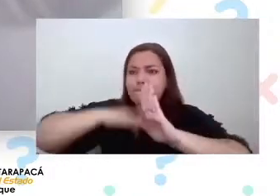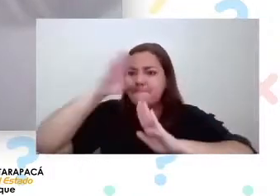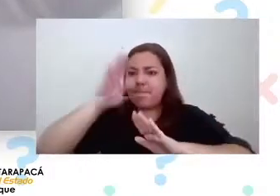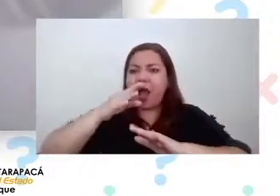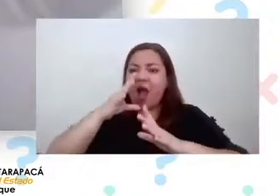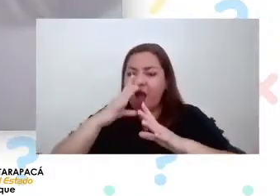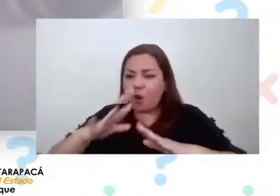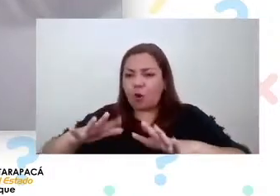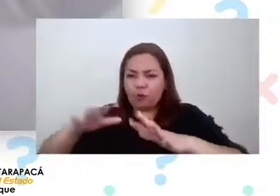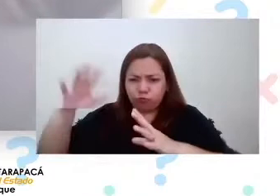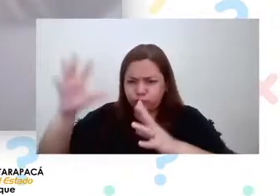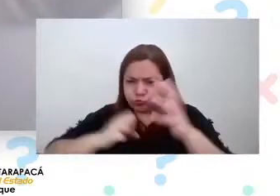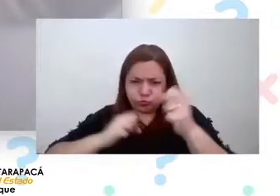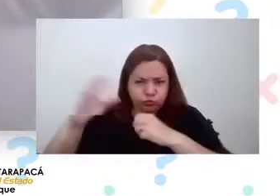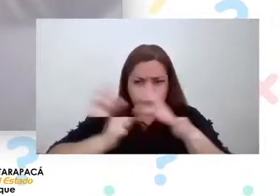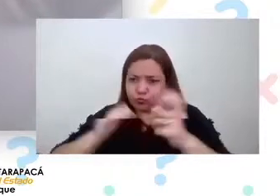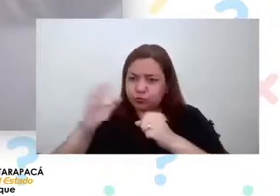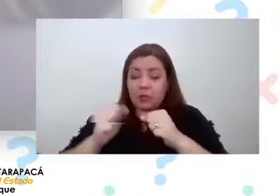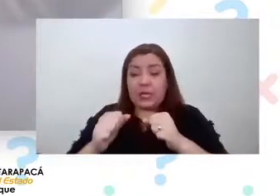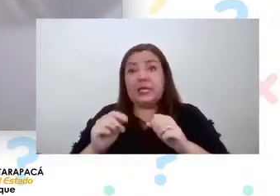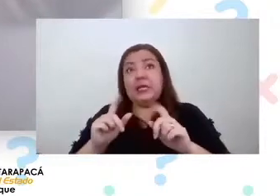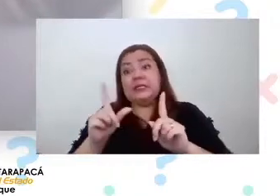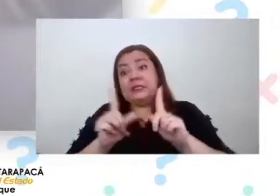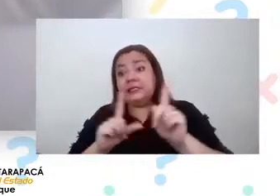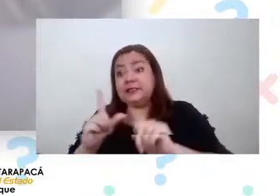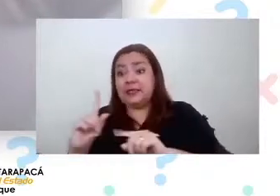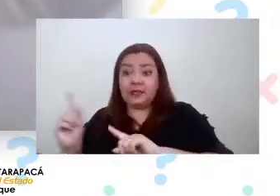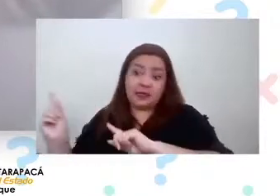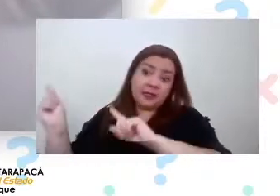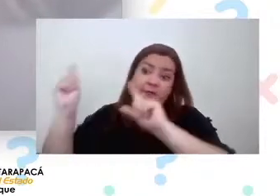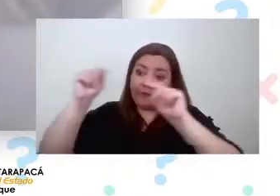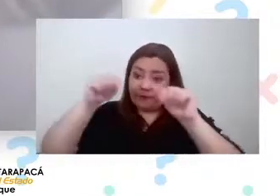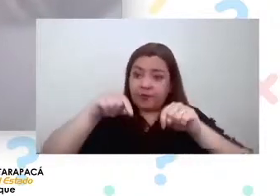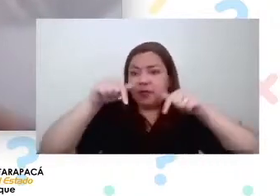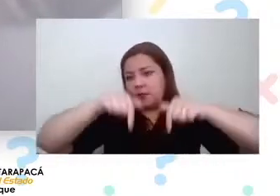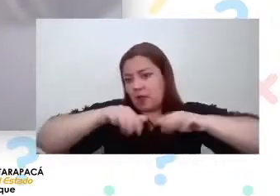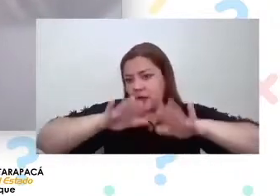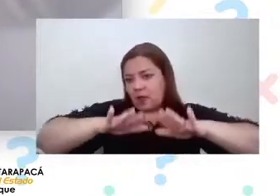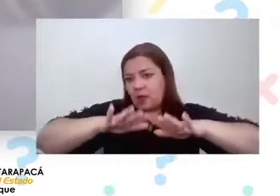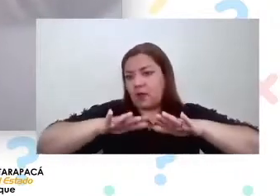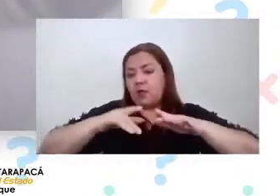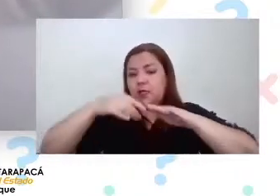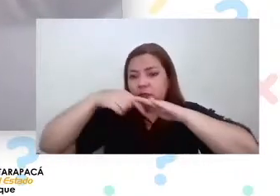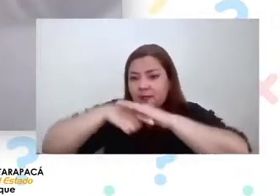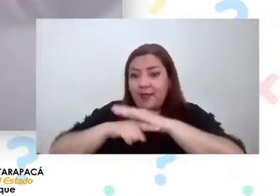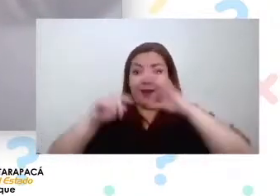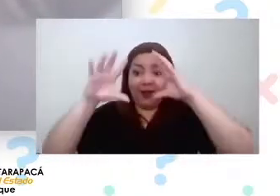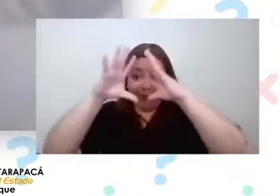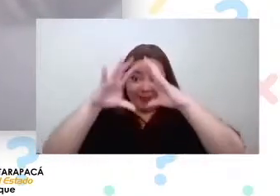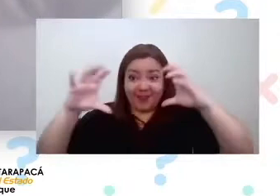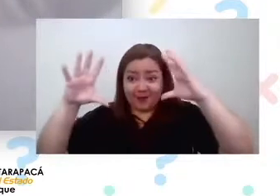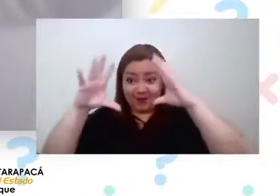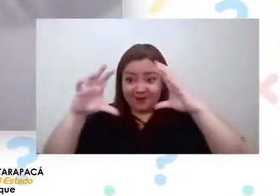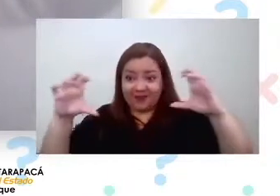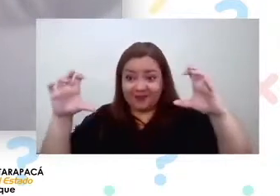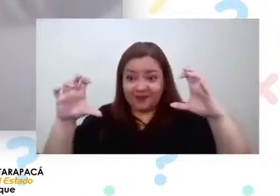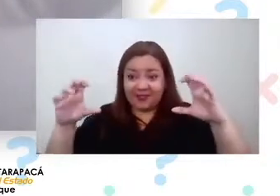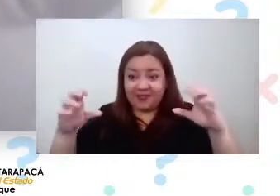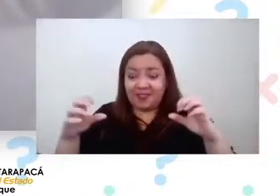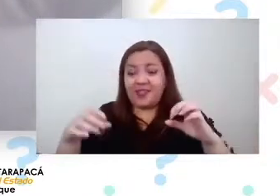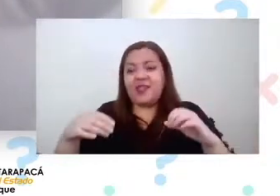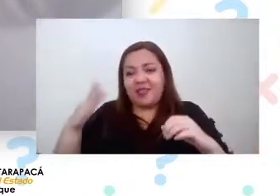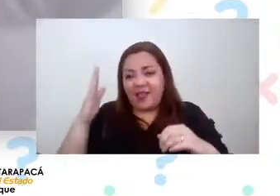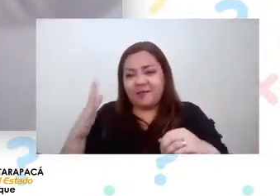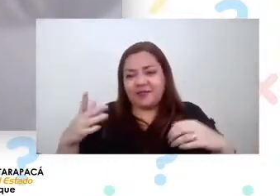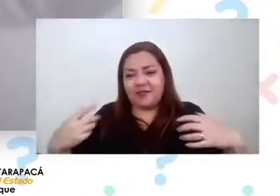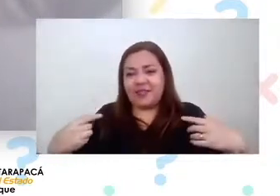venir acá y en realidad quiere estar dentro de esta nube idealmente que